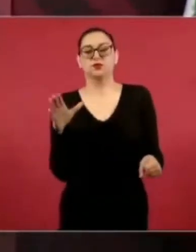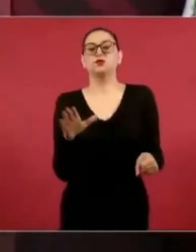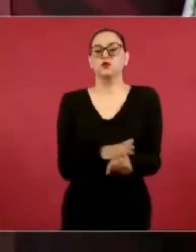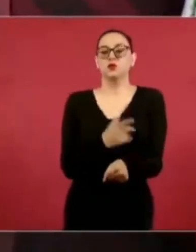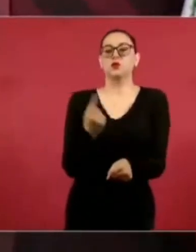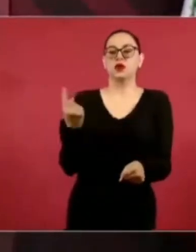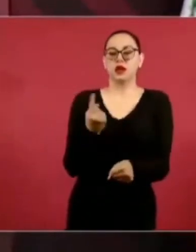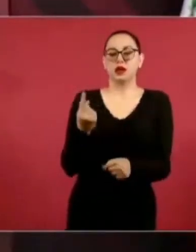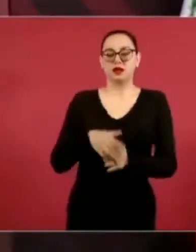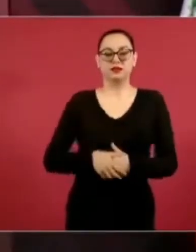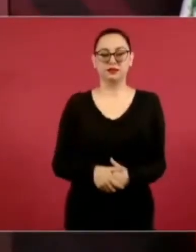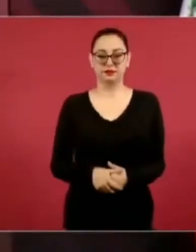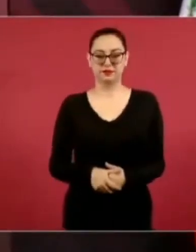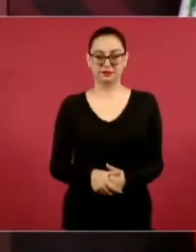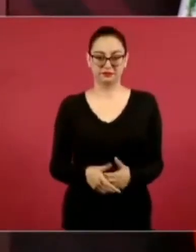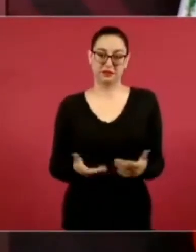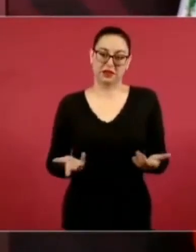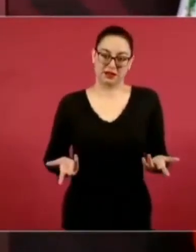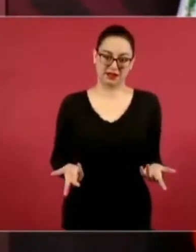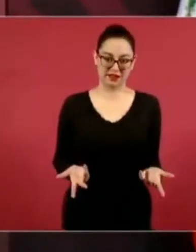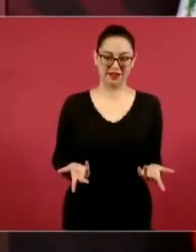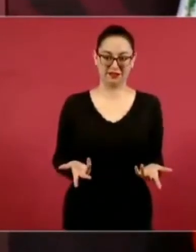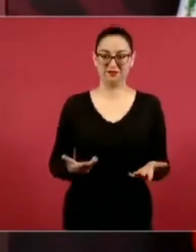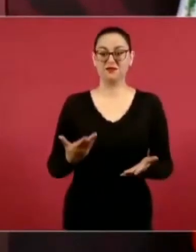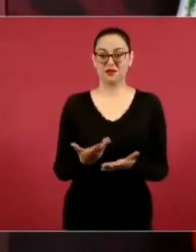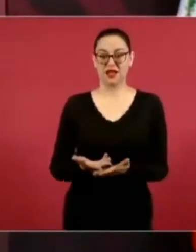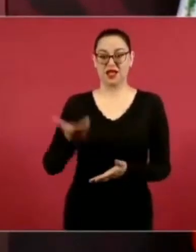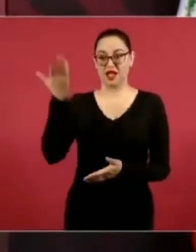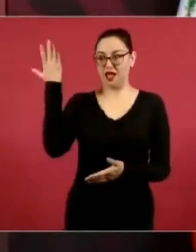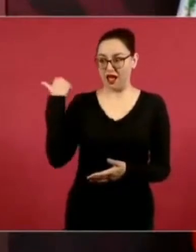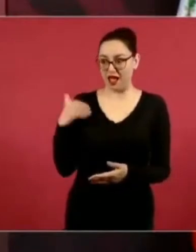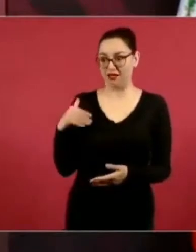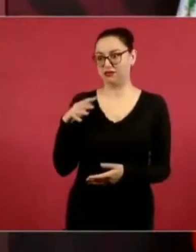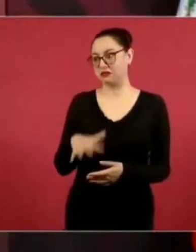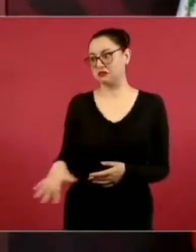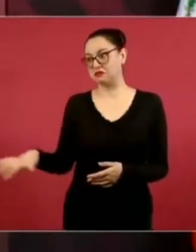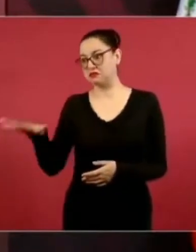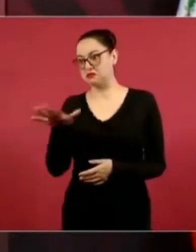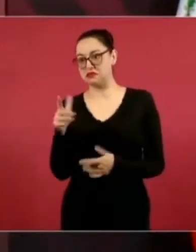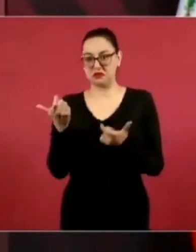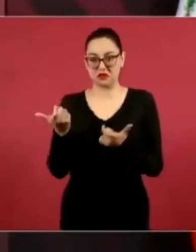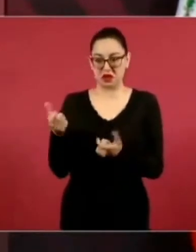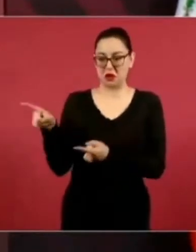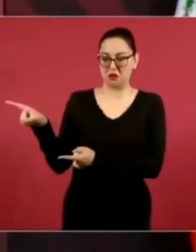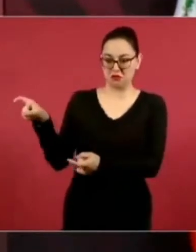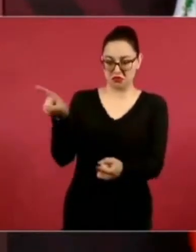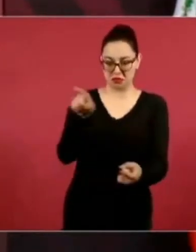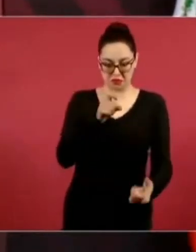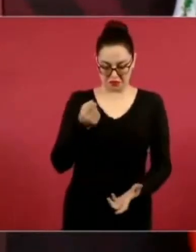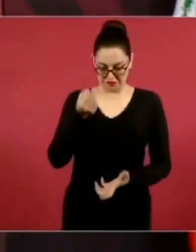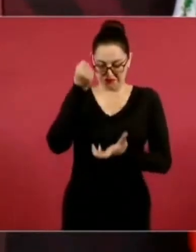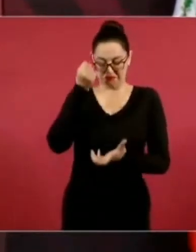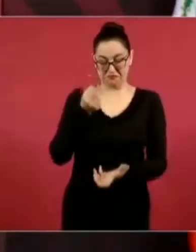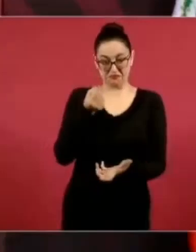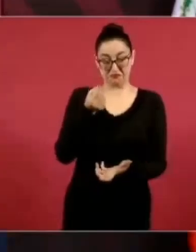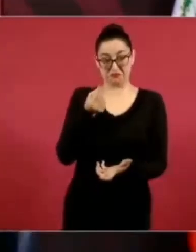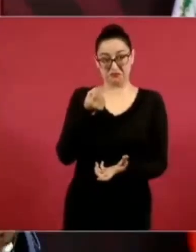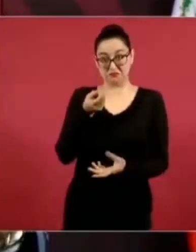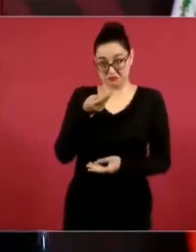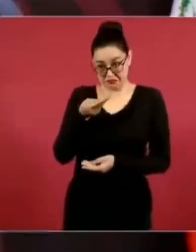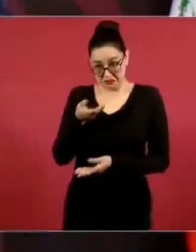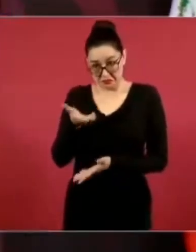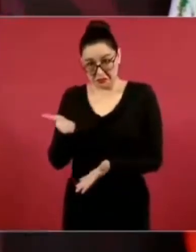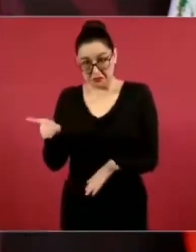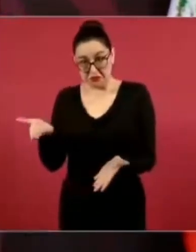del presupuesto público, de su dinero, que antes